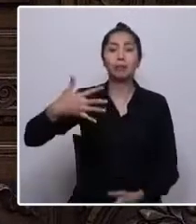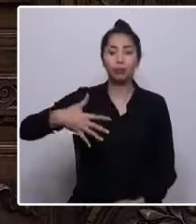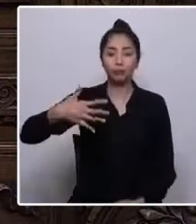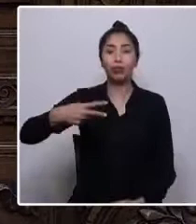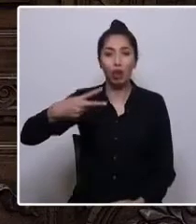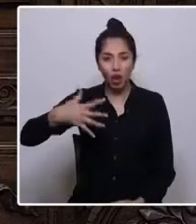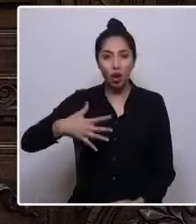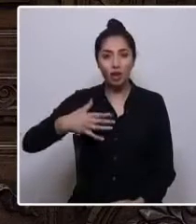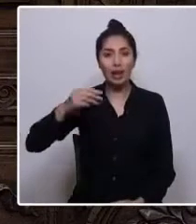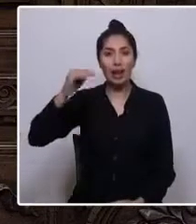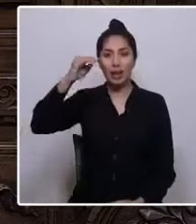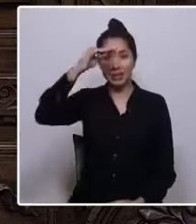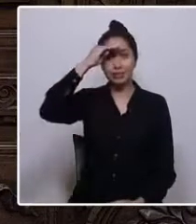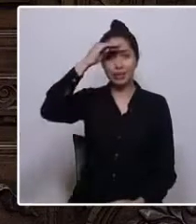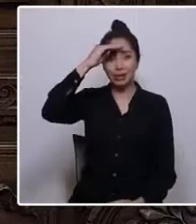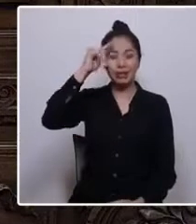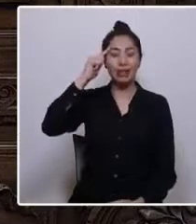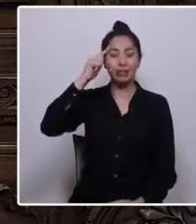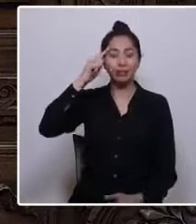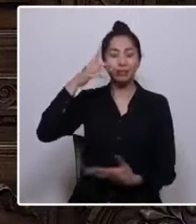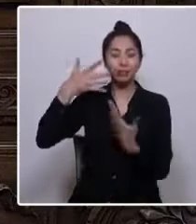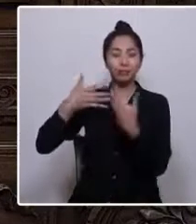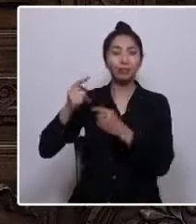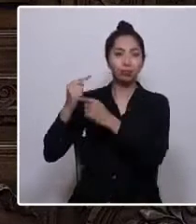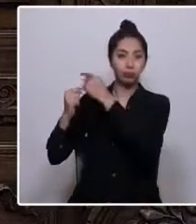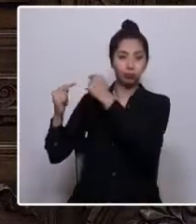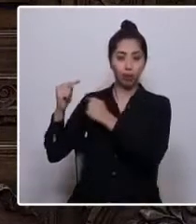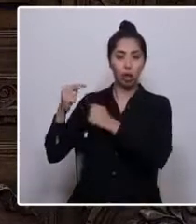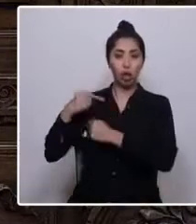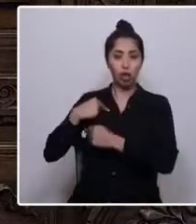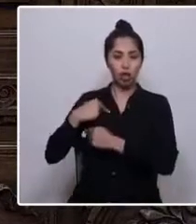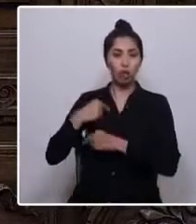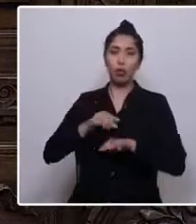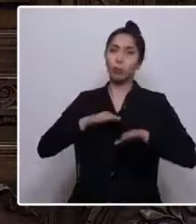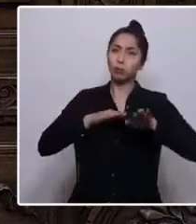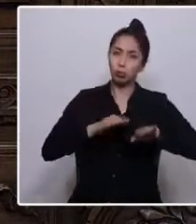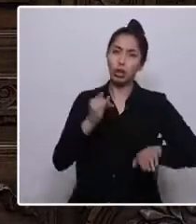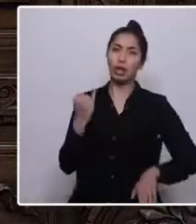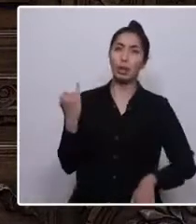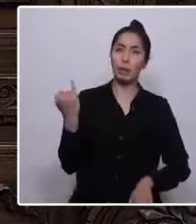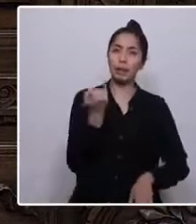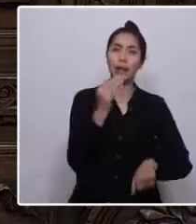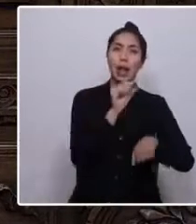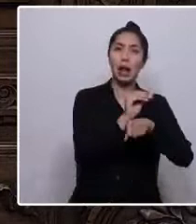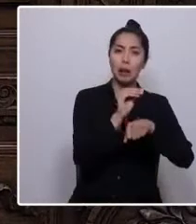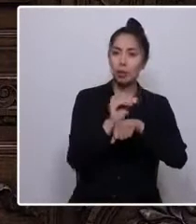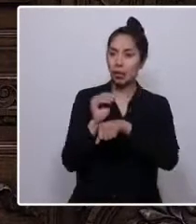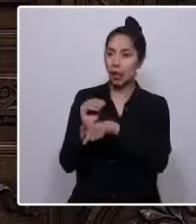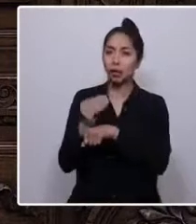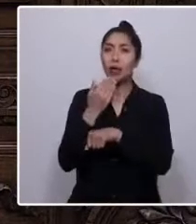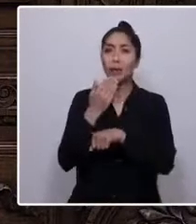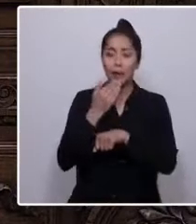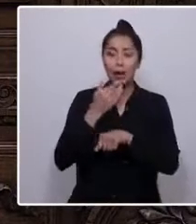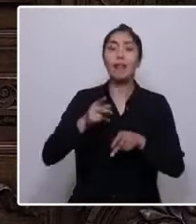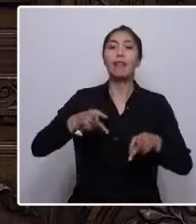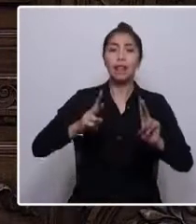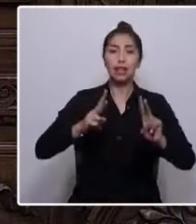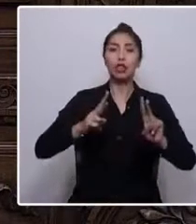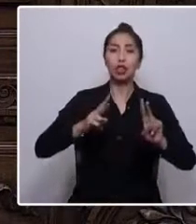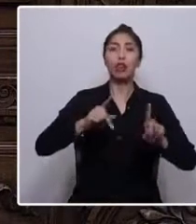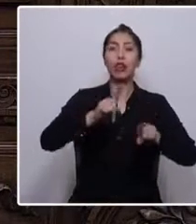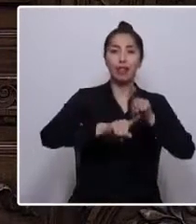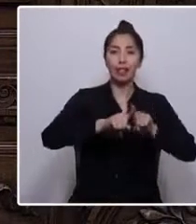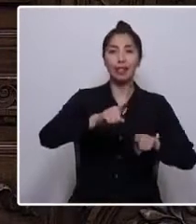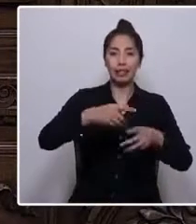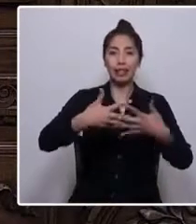emociones de la razón. Vengo por la soberanía alimentaria, junto al movimiento de los derechos por la madre tierra, y la organización de la